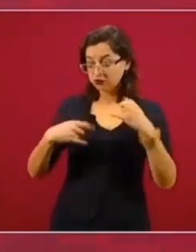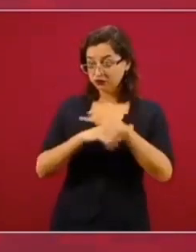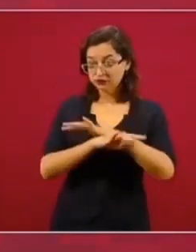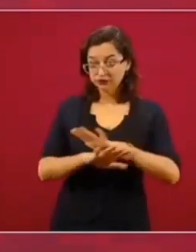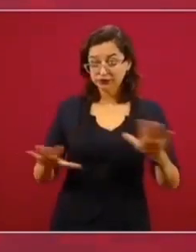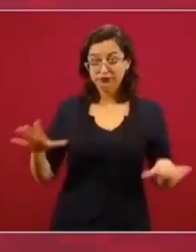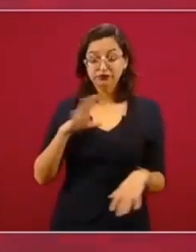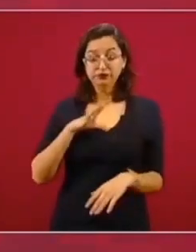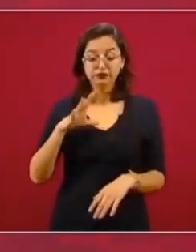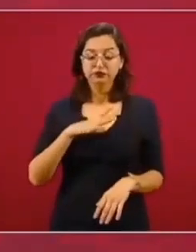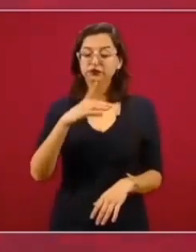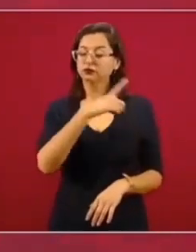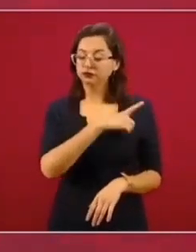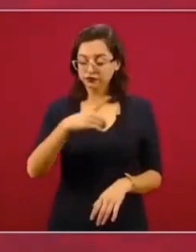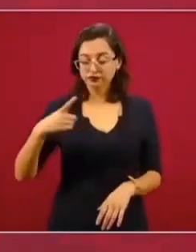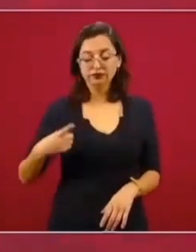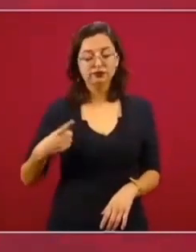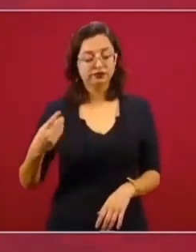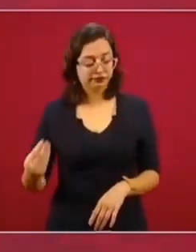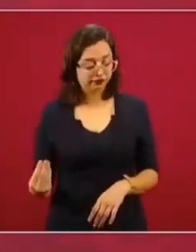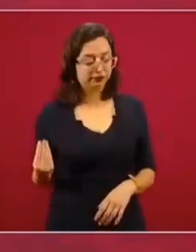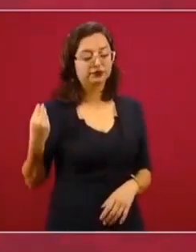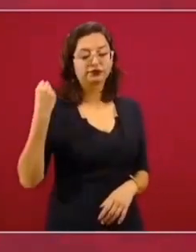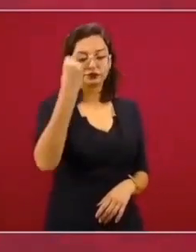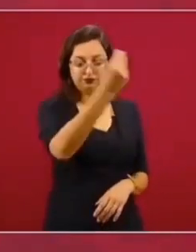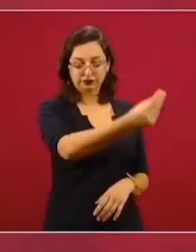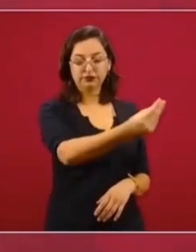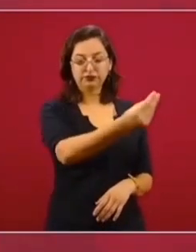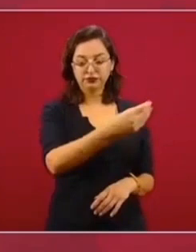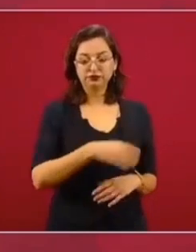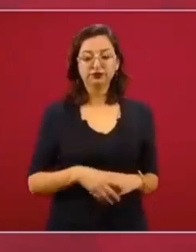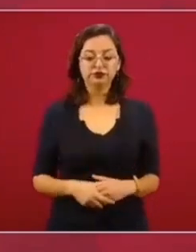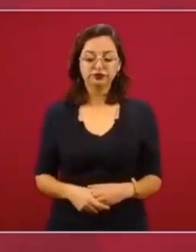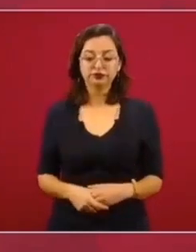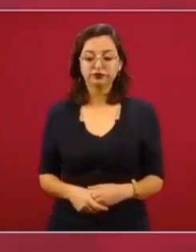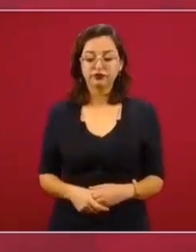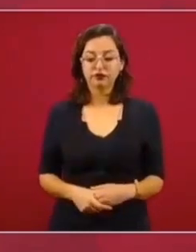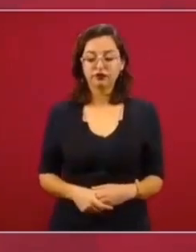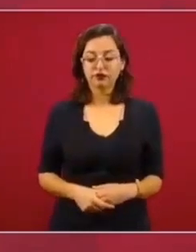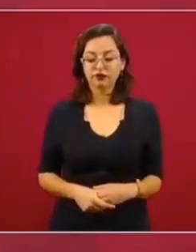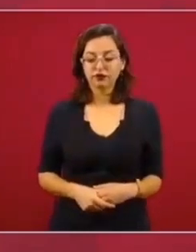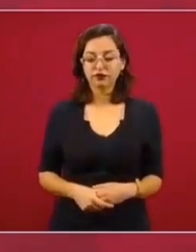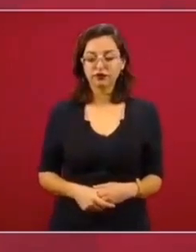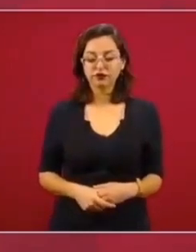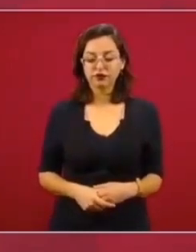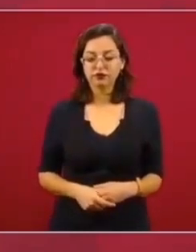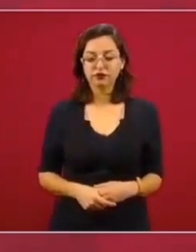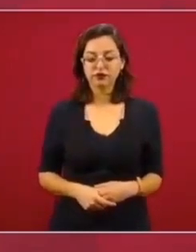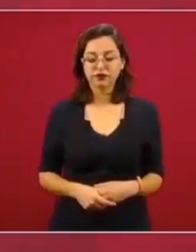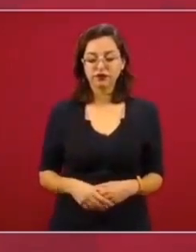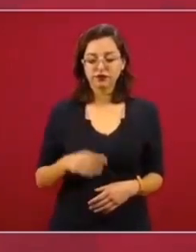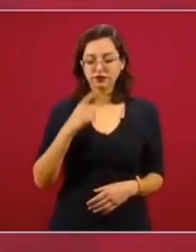a entregarla, aún siendo